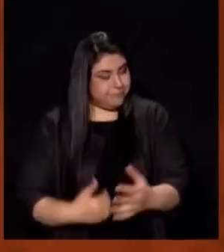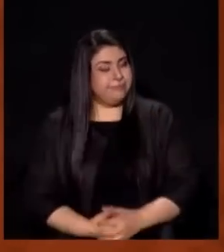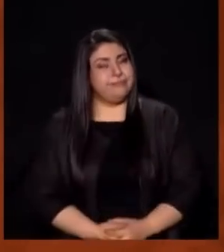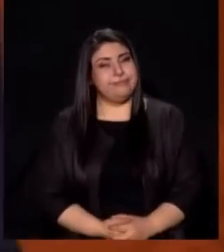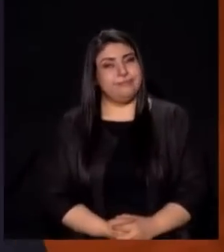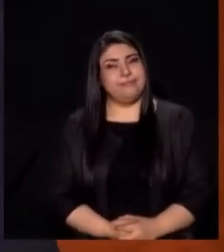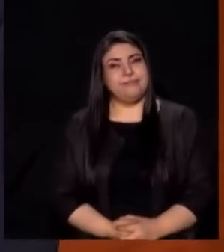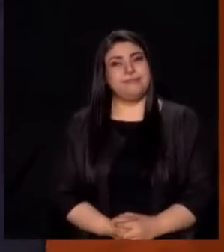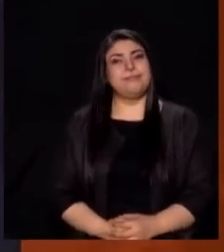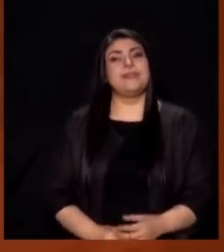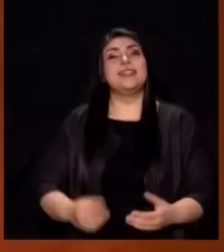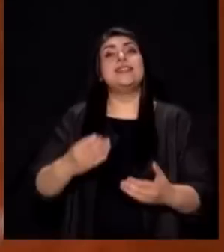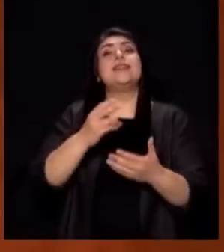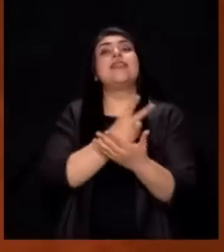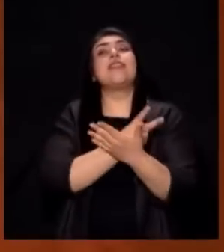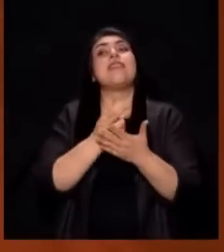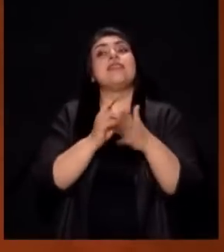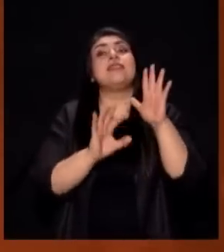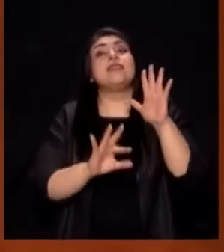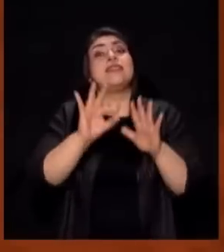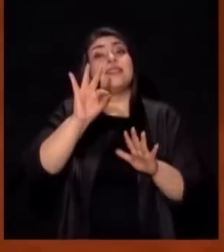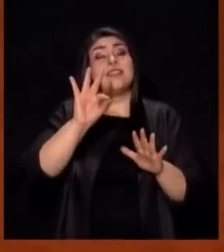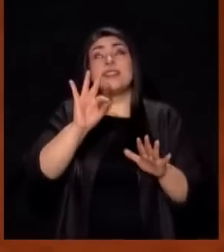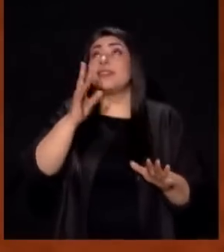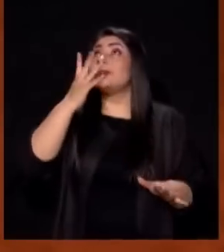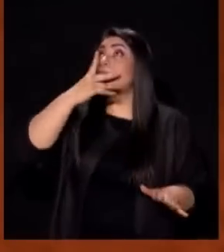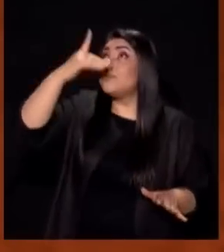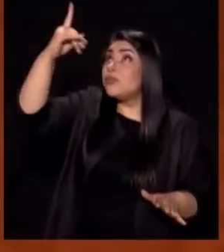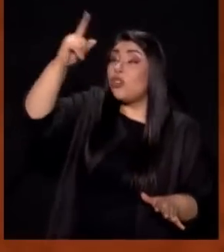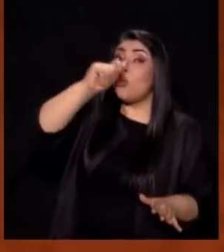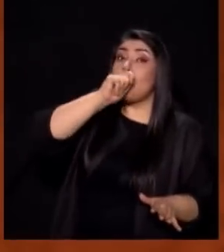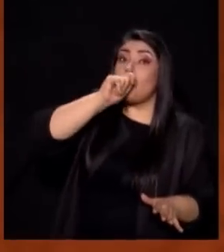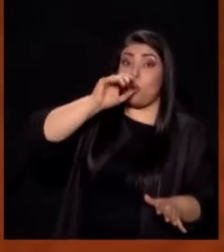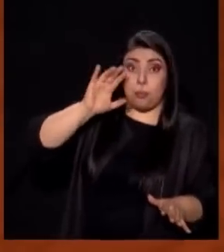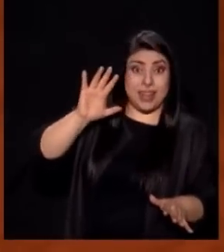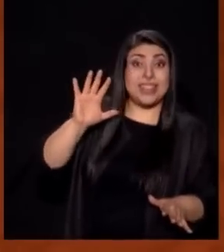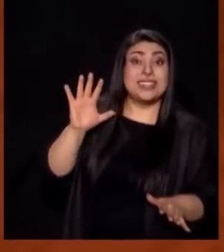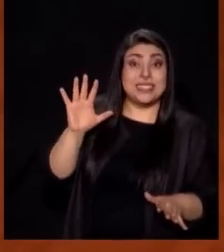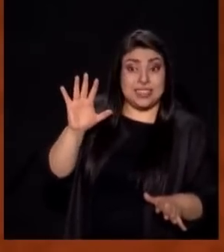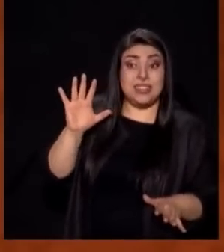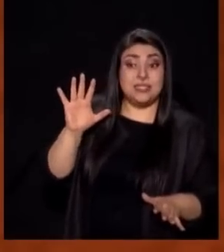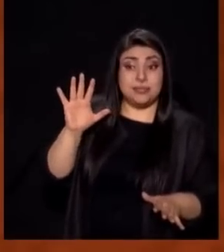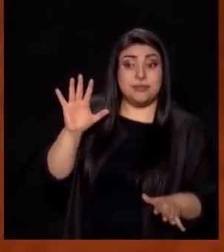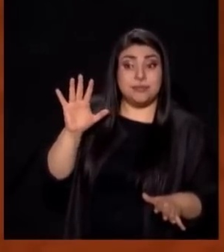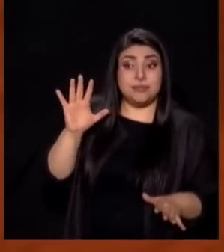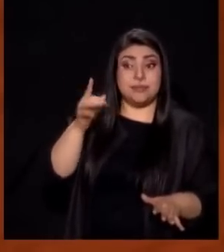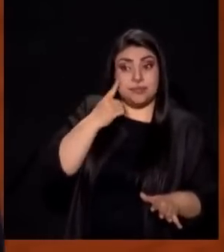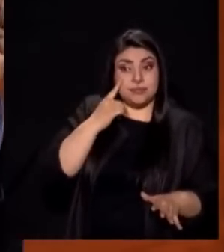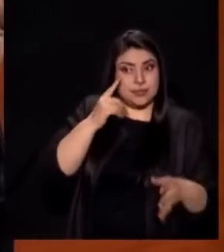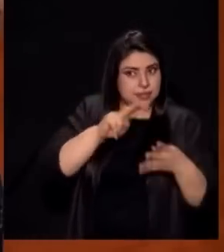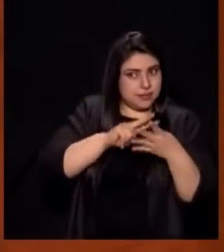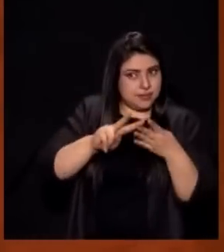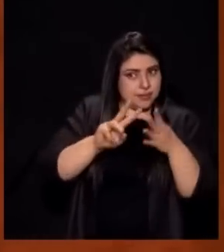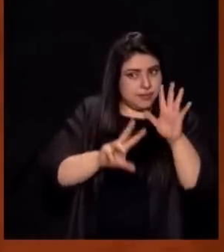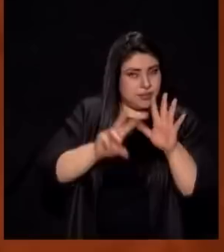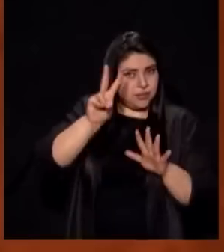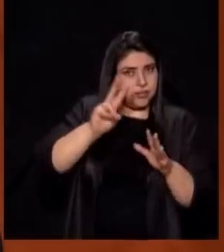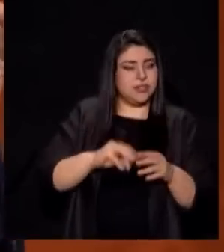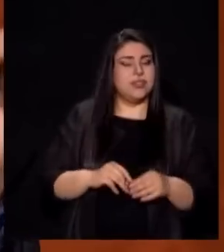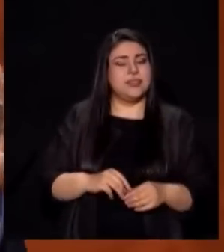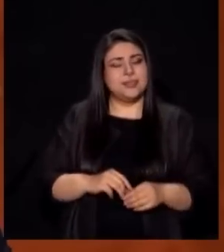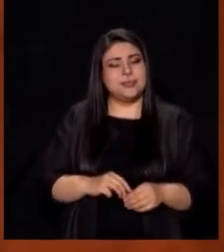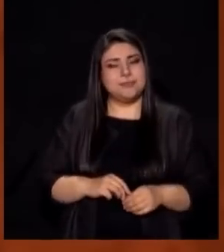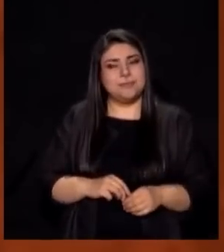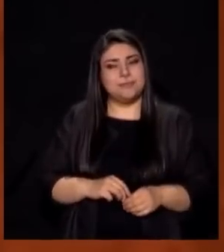Trece Porque Cuando Dios Hizo La Promesa ¿Cuál era el Doce? Pegado al Trece Para que No le Pierdan El Hilo